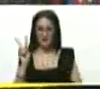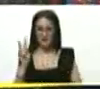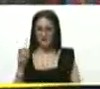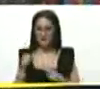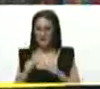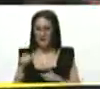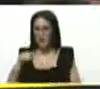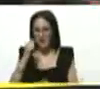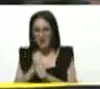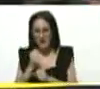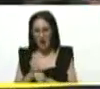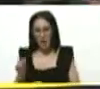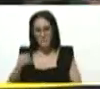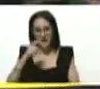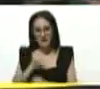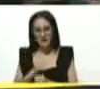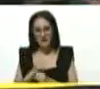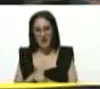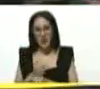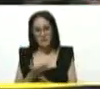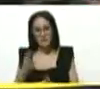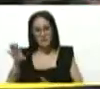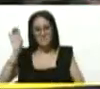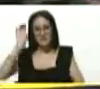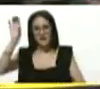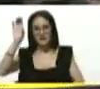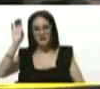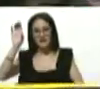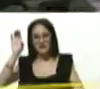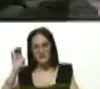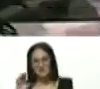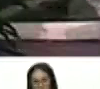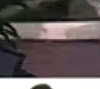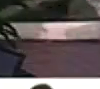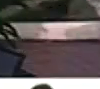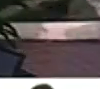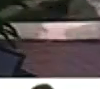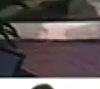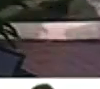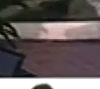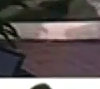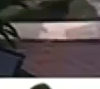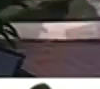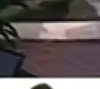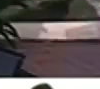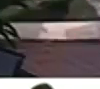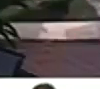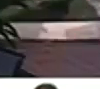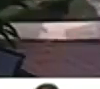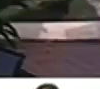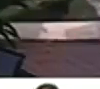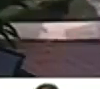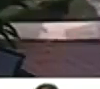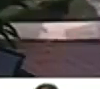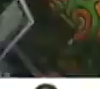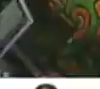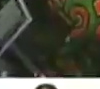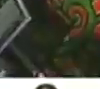Trabajo y más trabajo para tener patria. Hasta la victoria siempre.